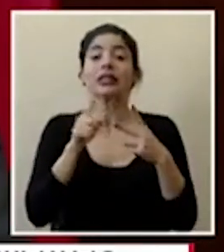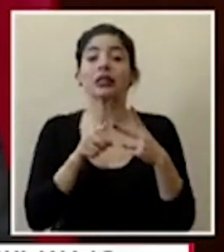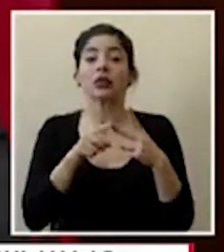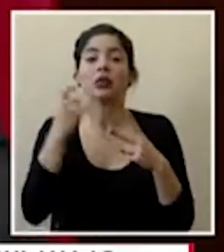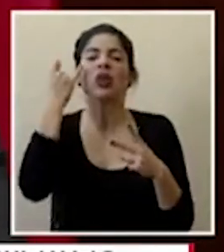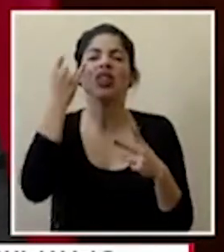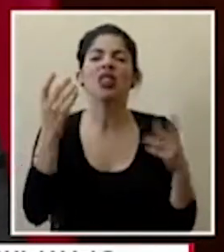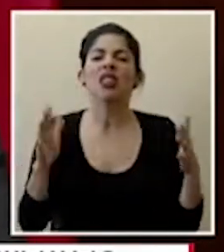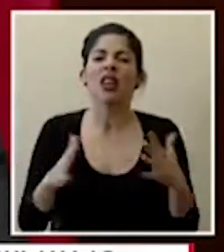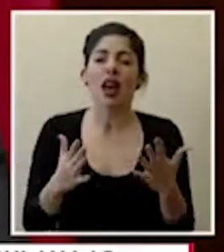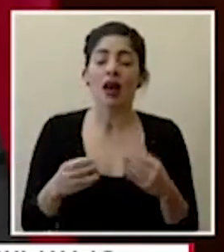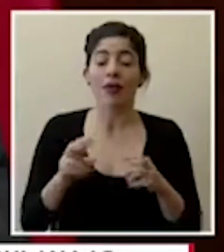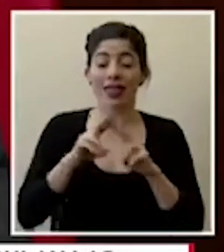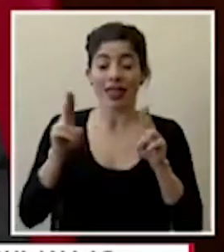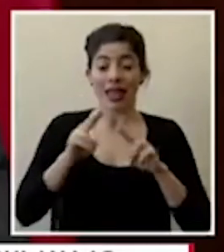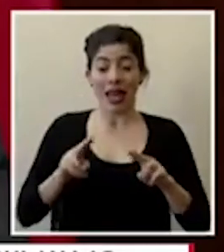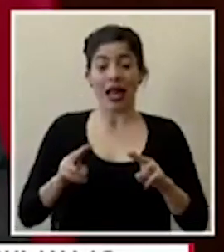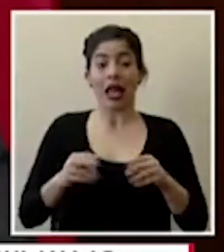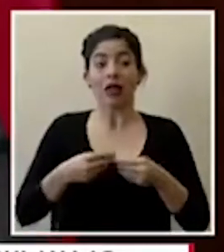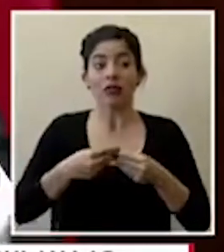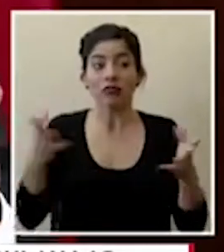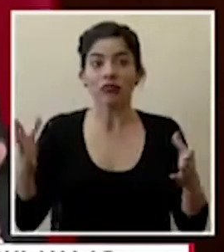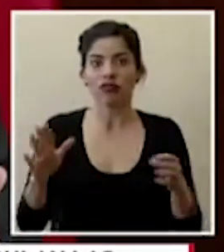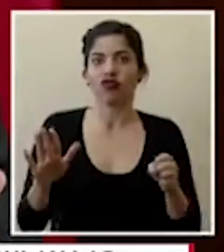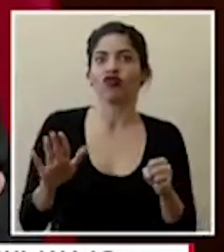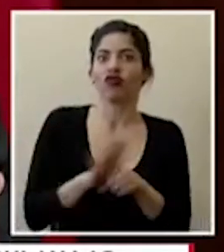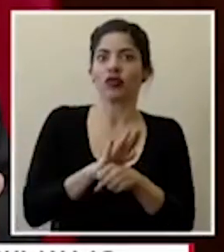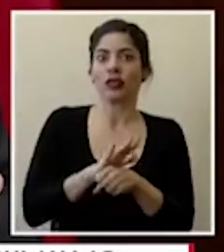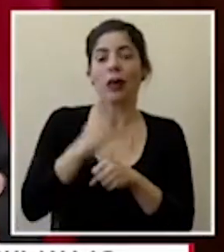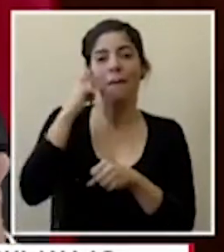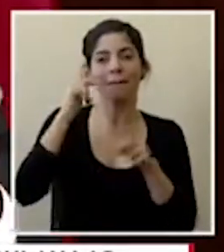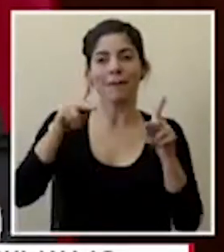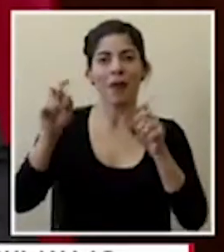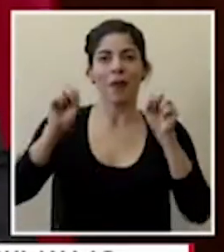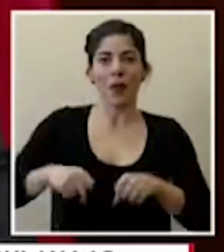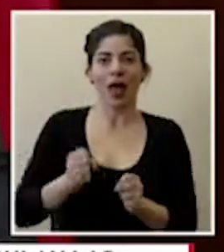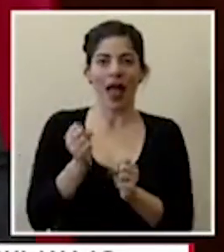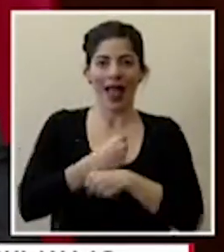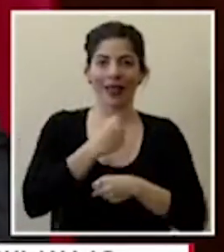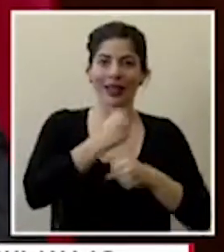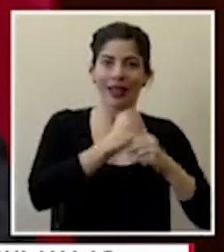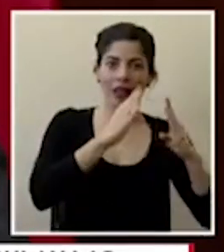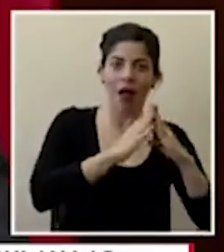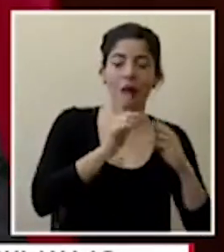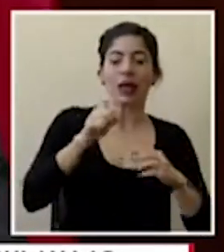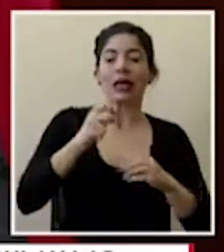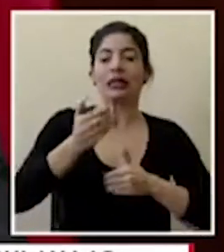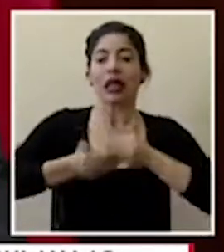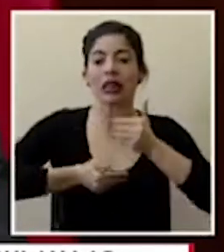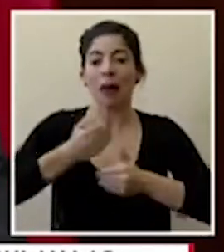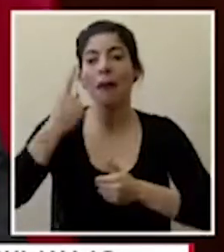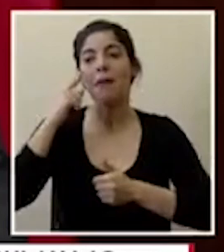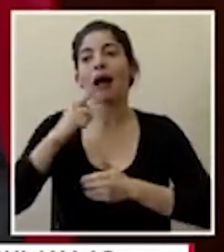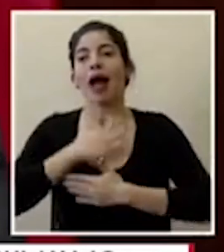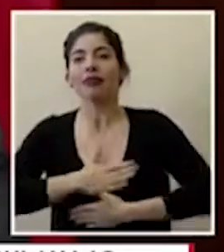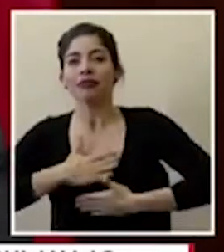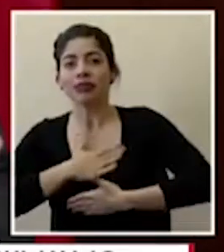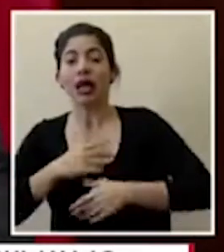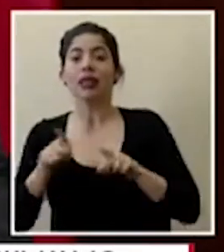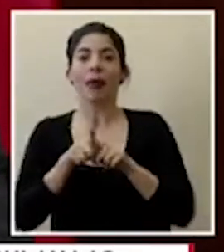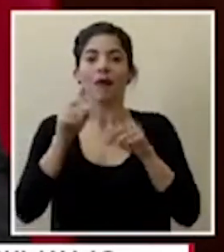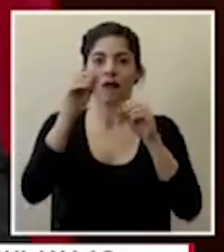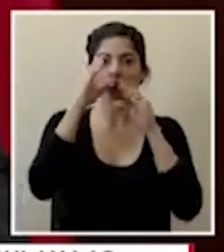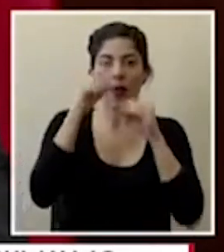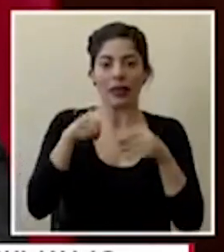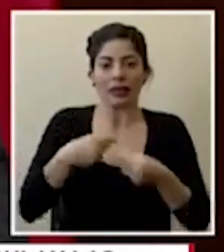ofrecer un internet lo suficientemente adecuado para el teletrabajo para los trámites para el entretenimiento y para la